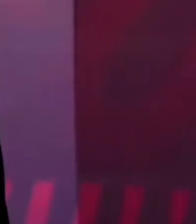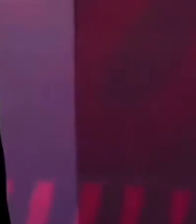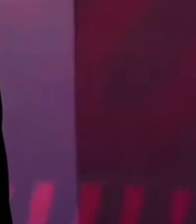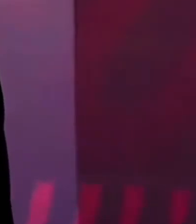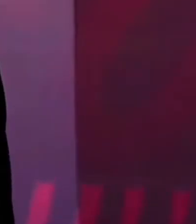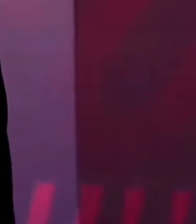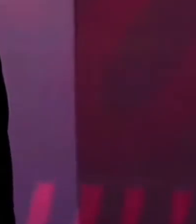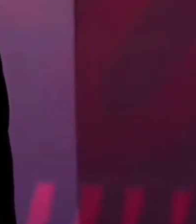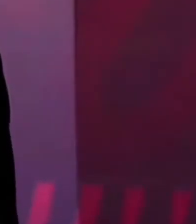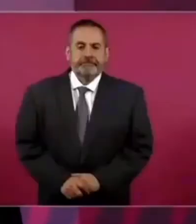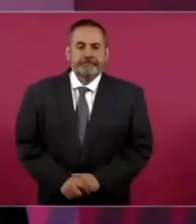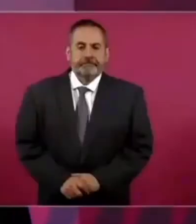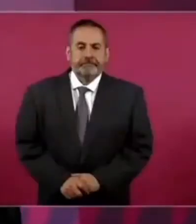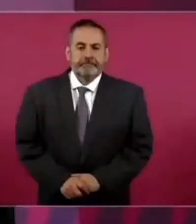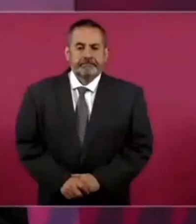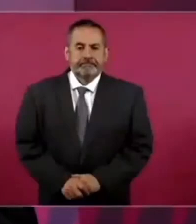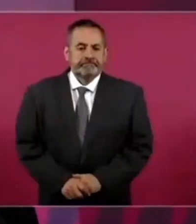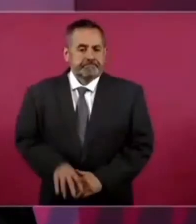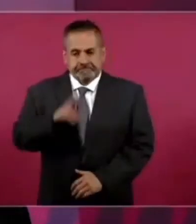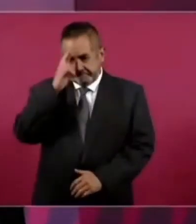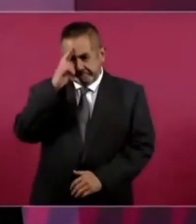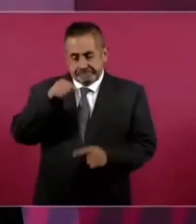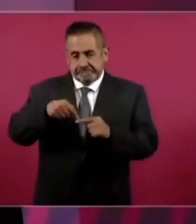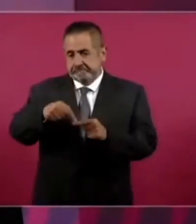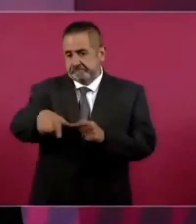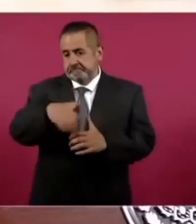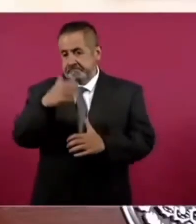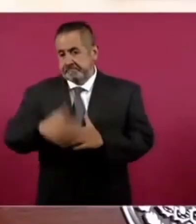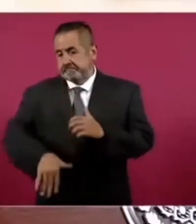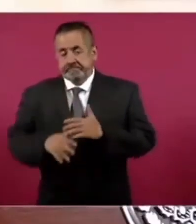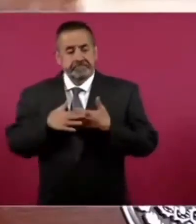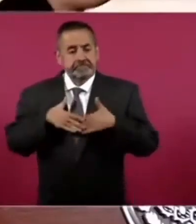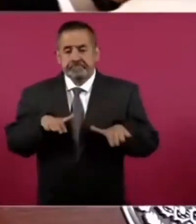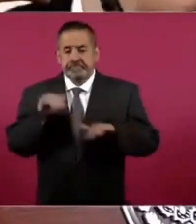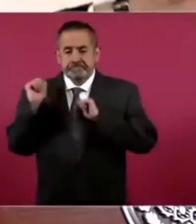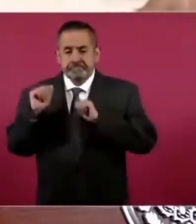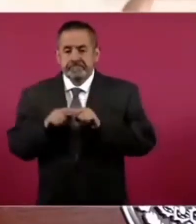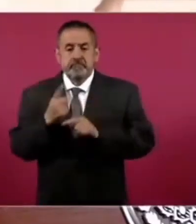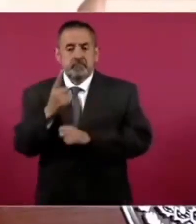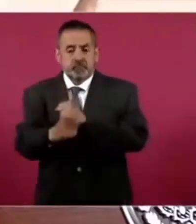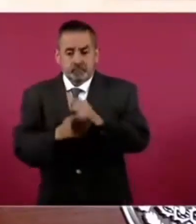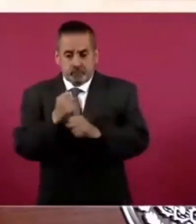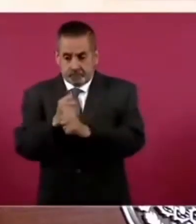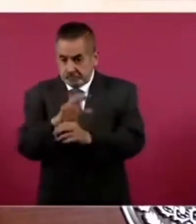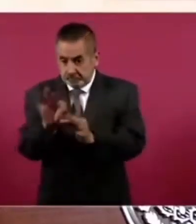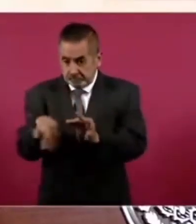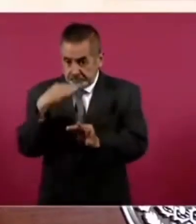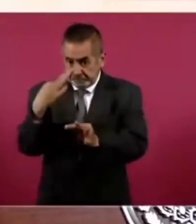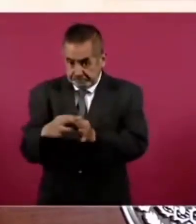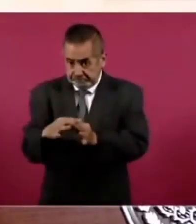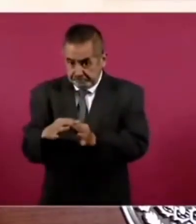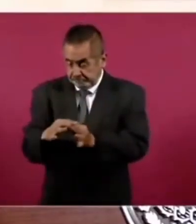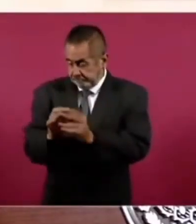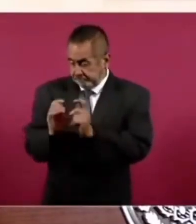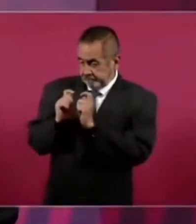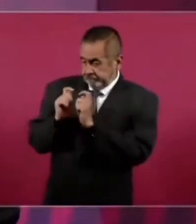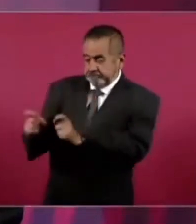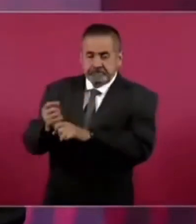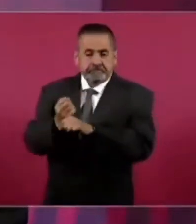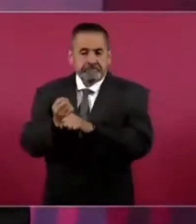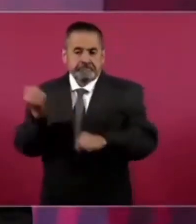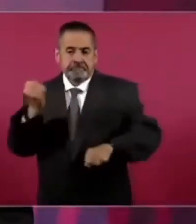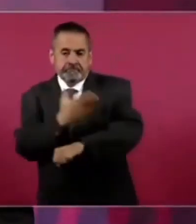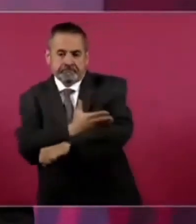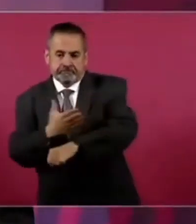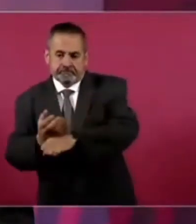salida. A mí me falta un año. Yo voy a entregar el bastón de